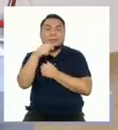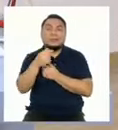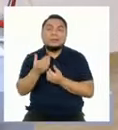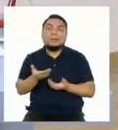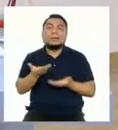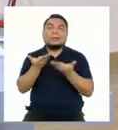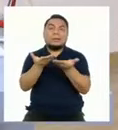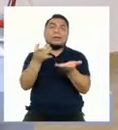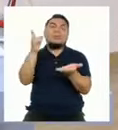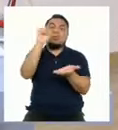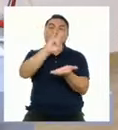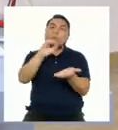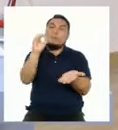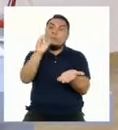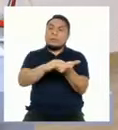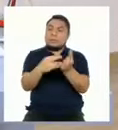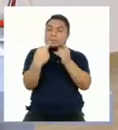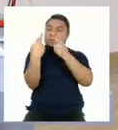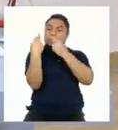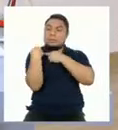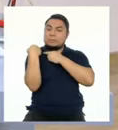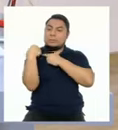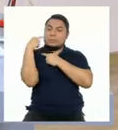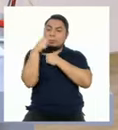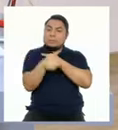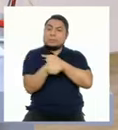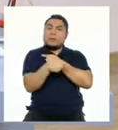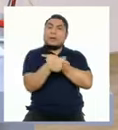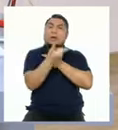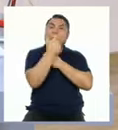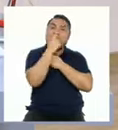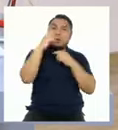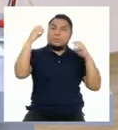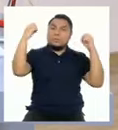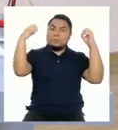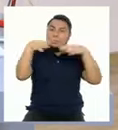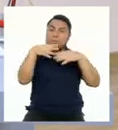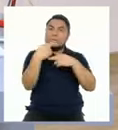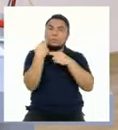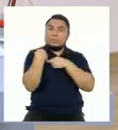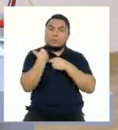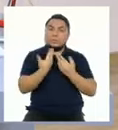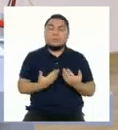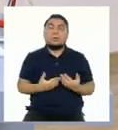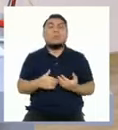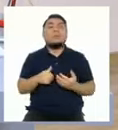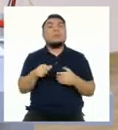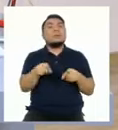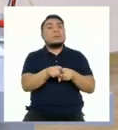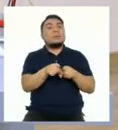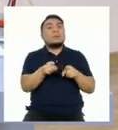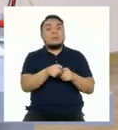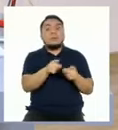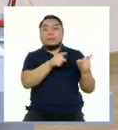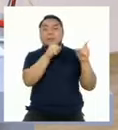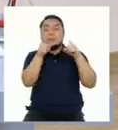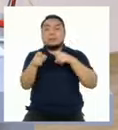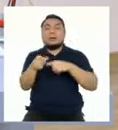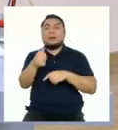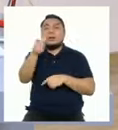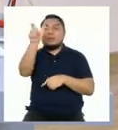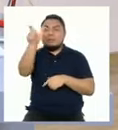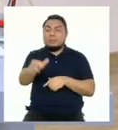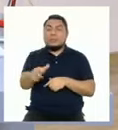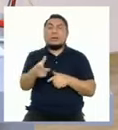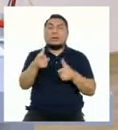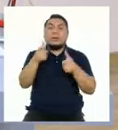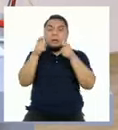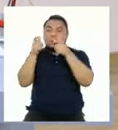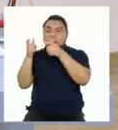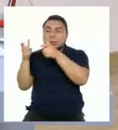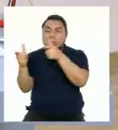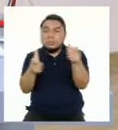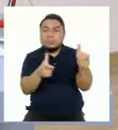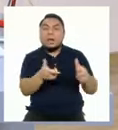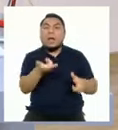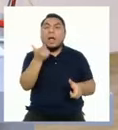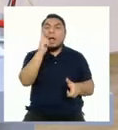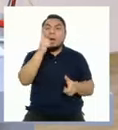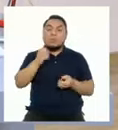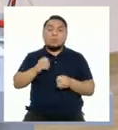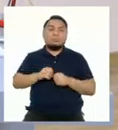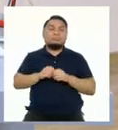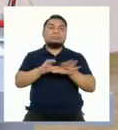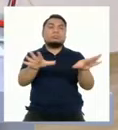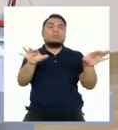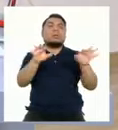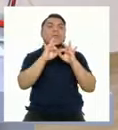dándole un uso más responsable a este recurso. Pero de parte del otro lado, alguien debe garantizar que el agua potable